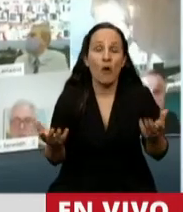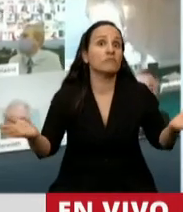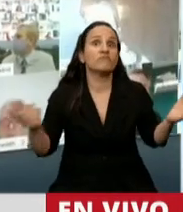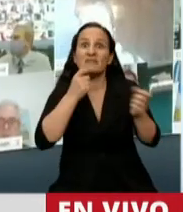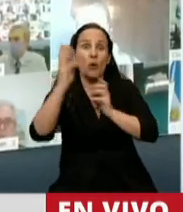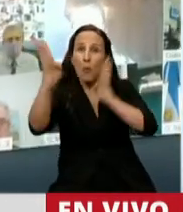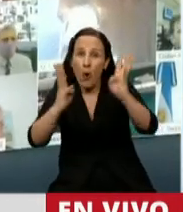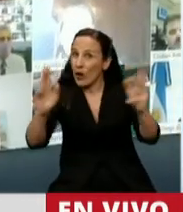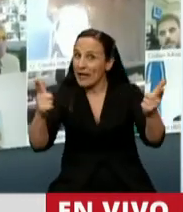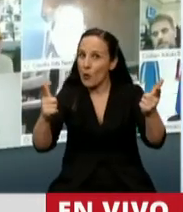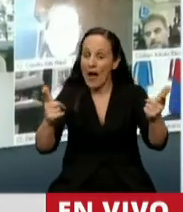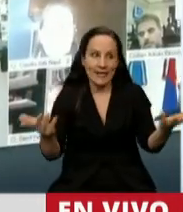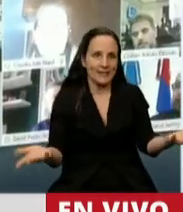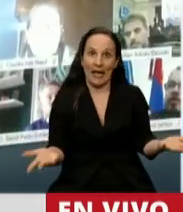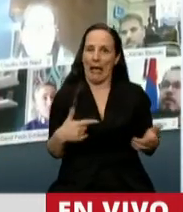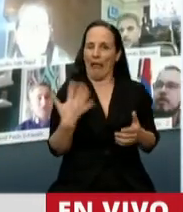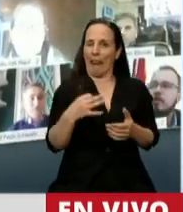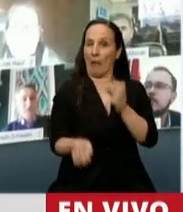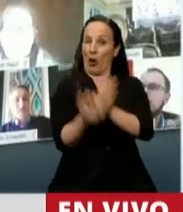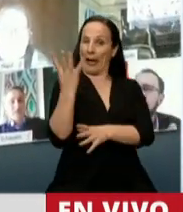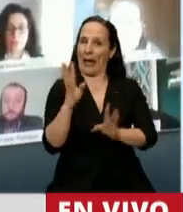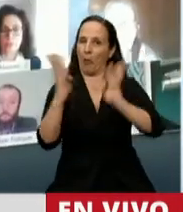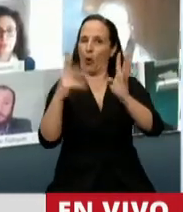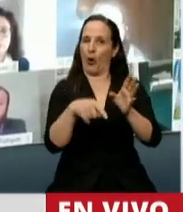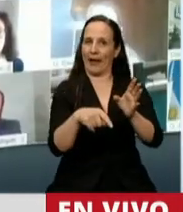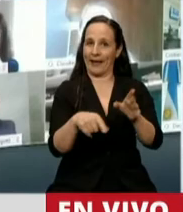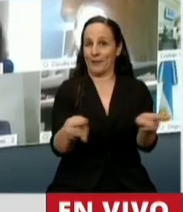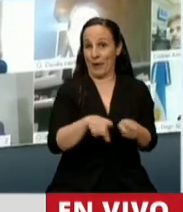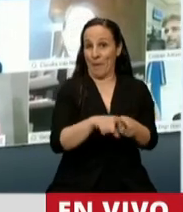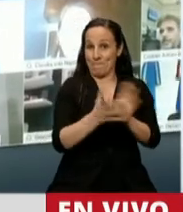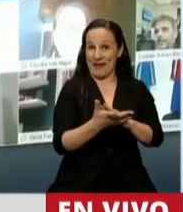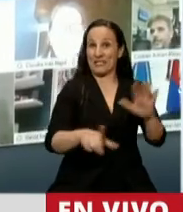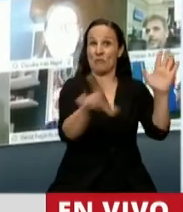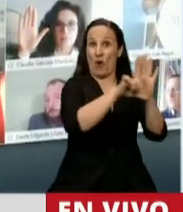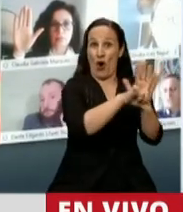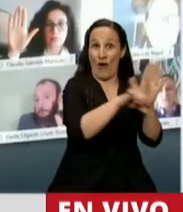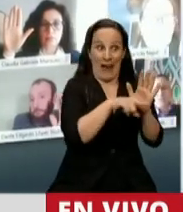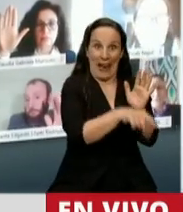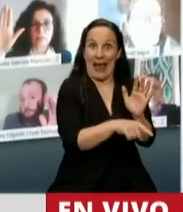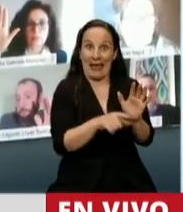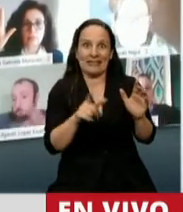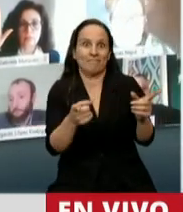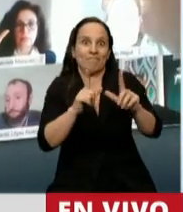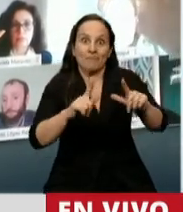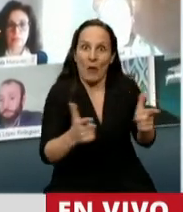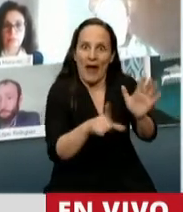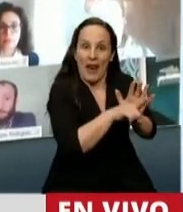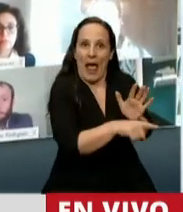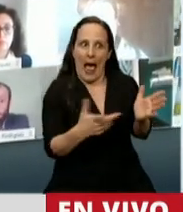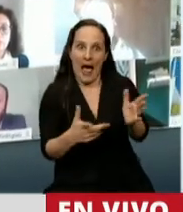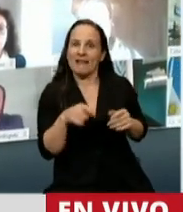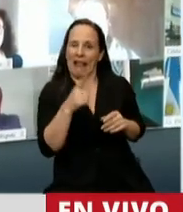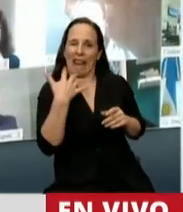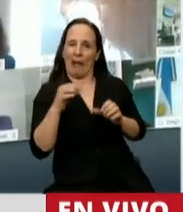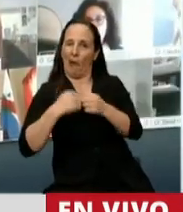crearlo para poder esconder la hoja. Mire, señor presidente, y termino. Termino. Dos